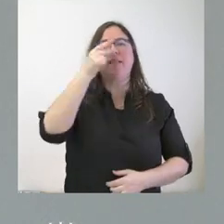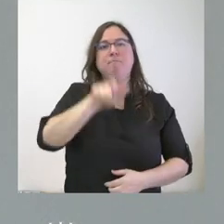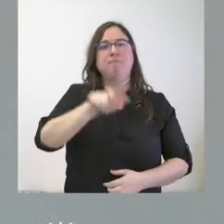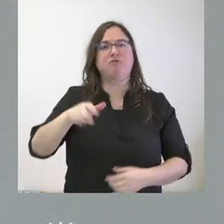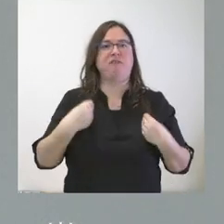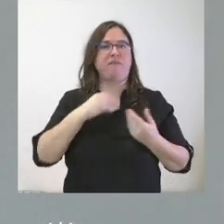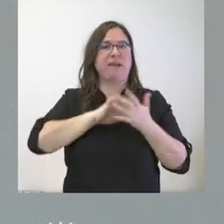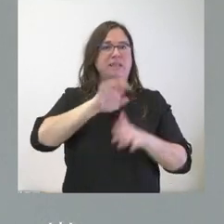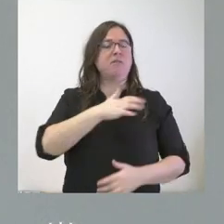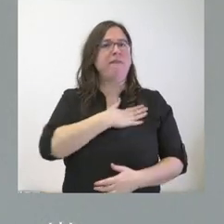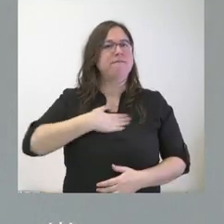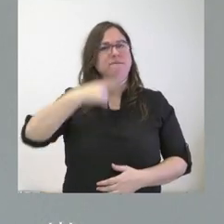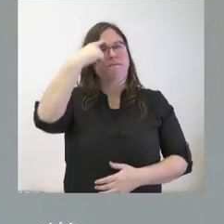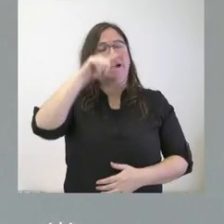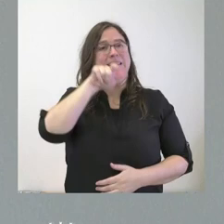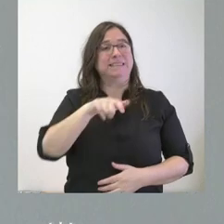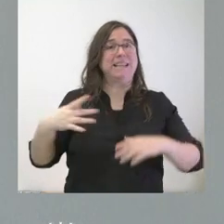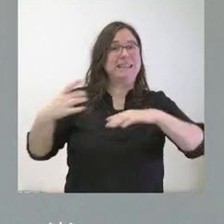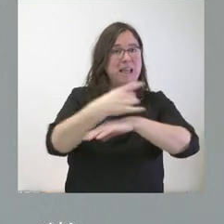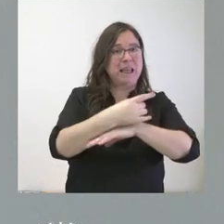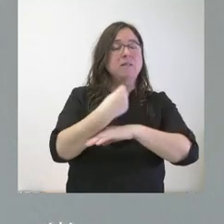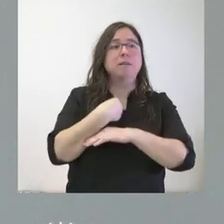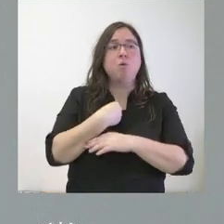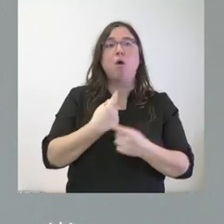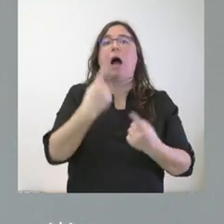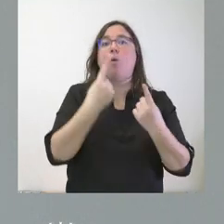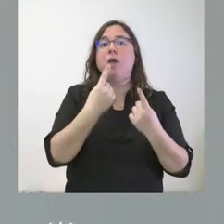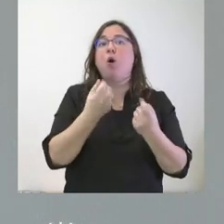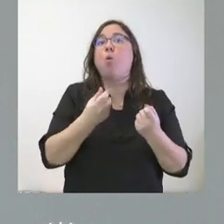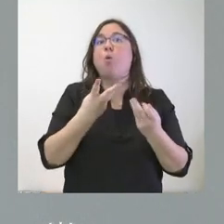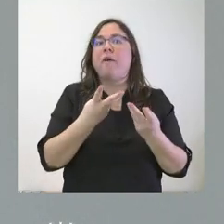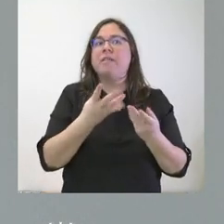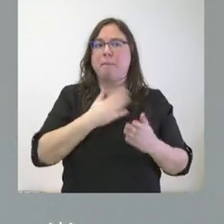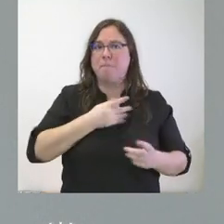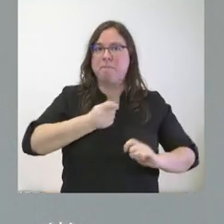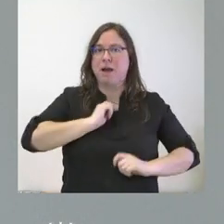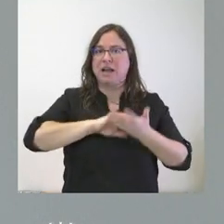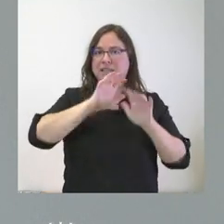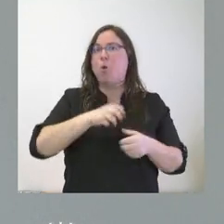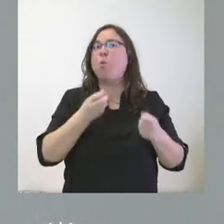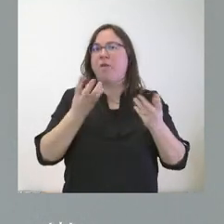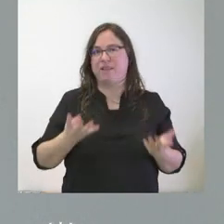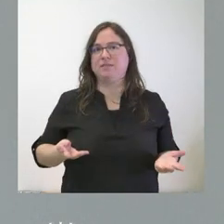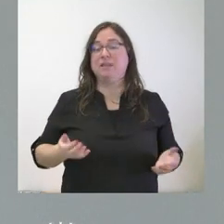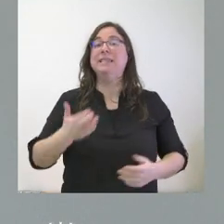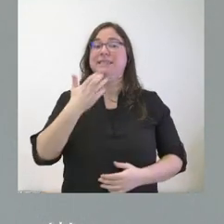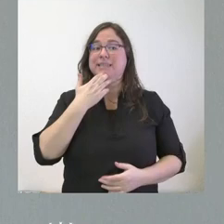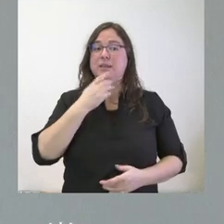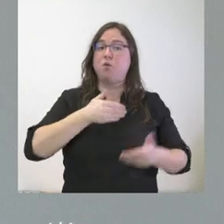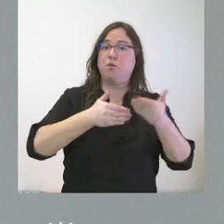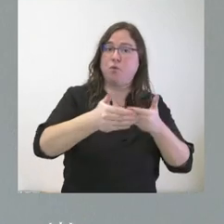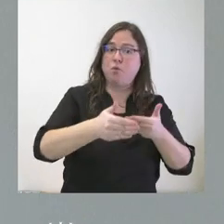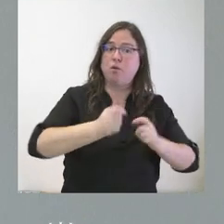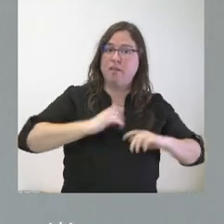si estas unidades o algunas de ellas y cuántas hubieran venido a Castilla y León. Si van a venir y en qué plazo,